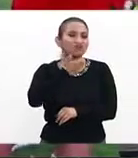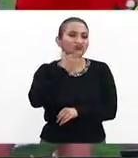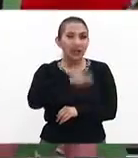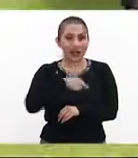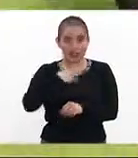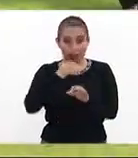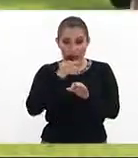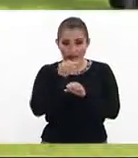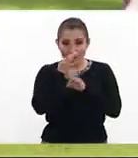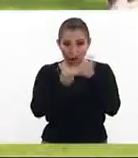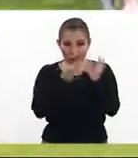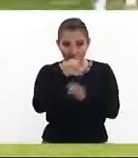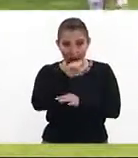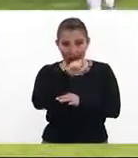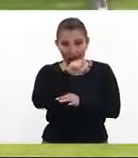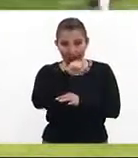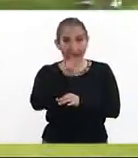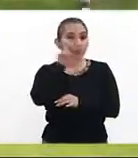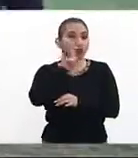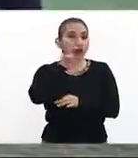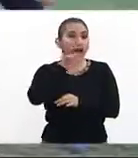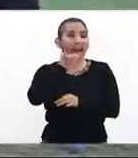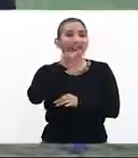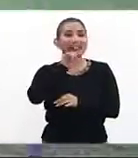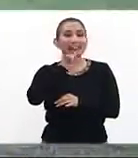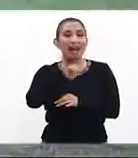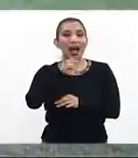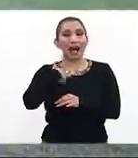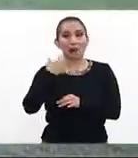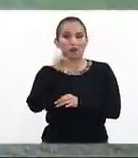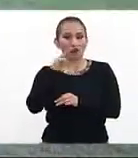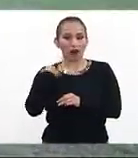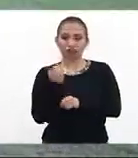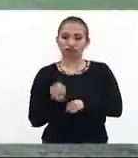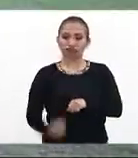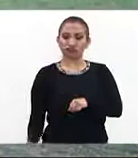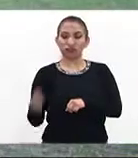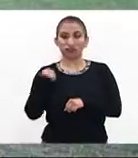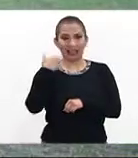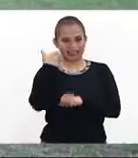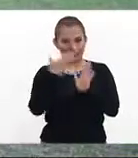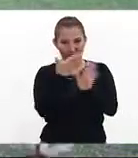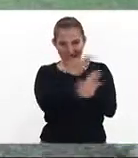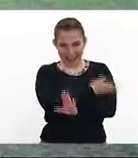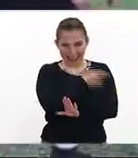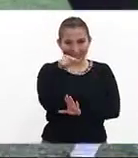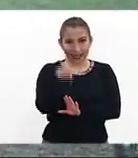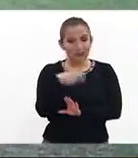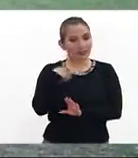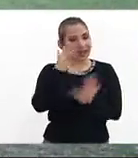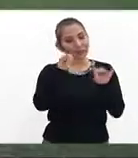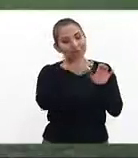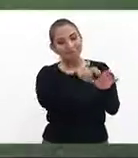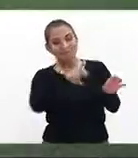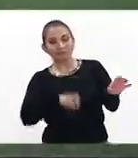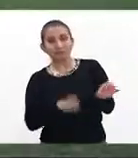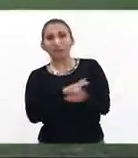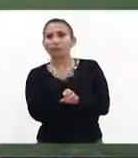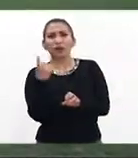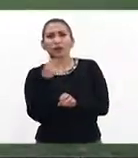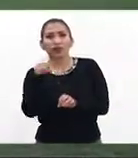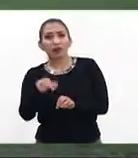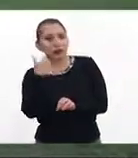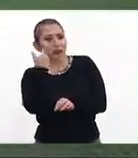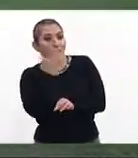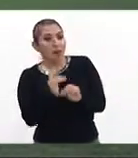comento en más información del Atlas, que la jugadora Alicia Cervantes, goleadora del equipo, la temporada pasada dejó al conjunto porque no